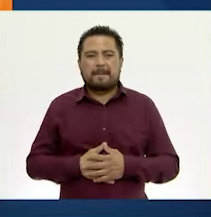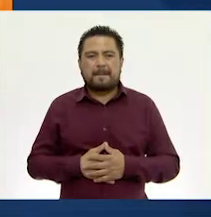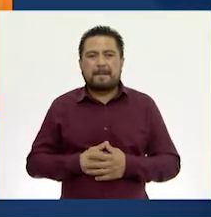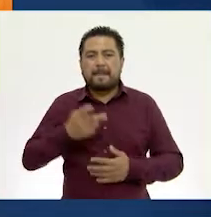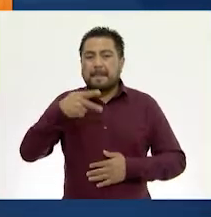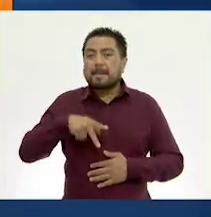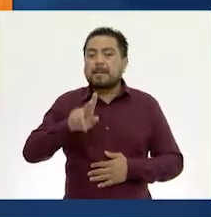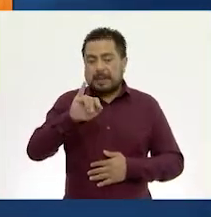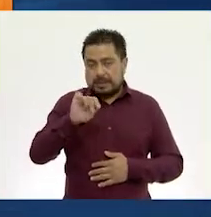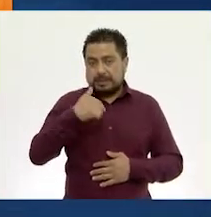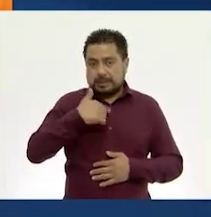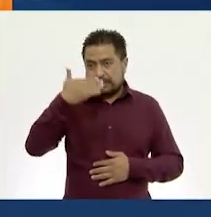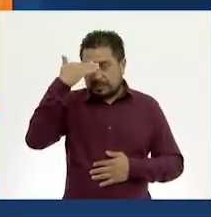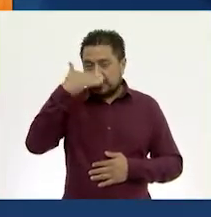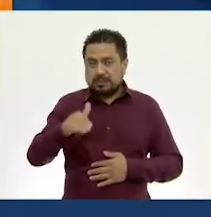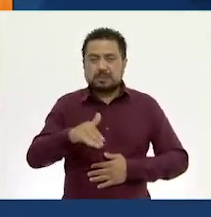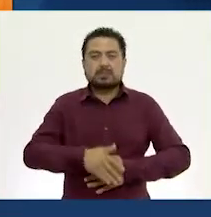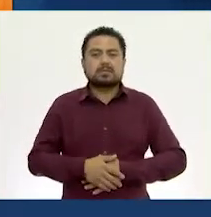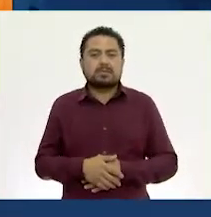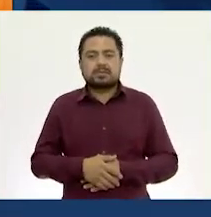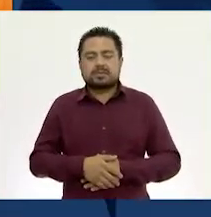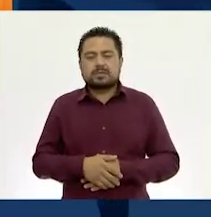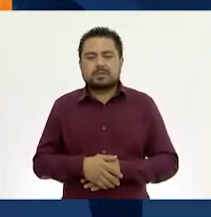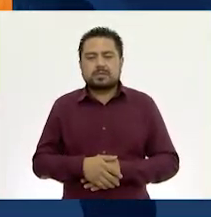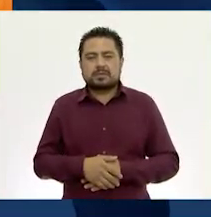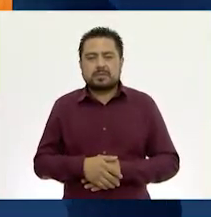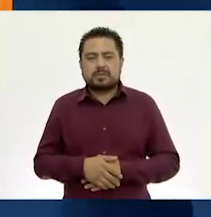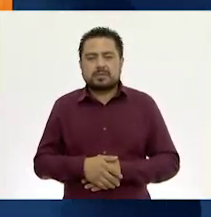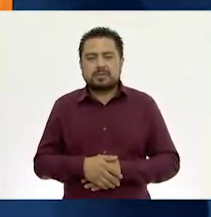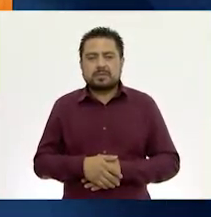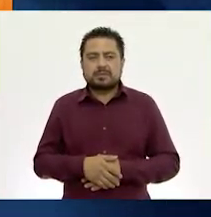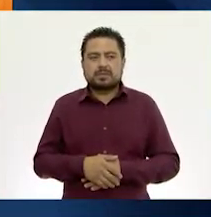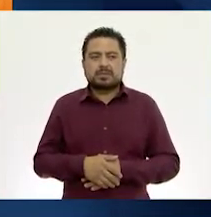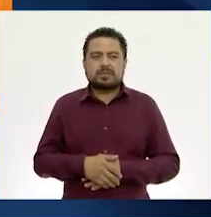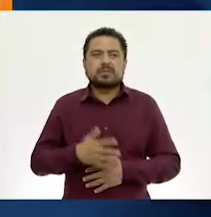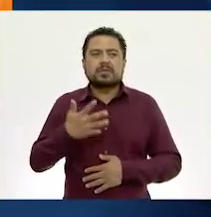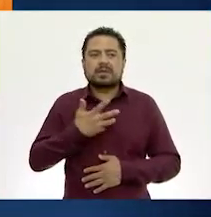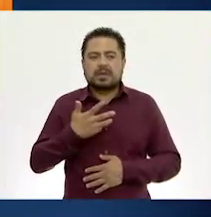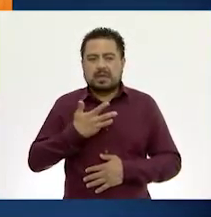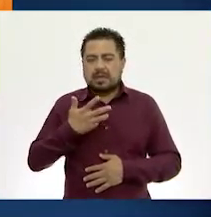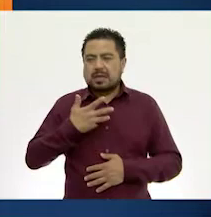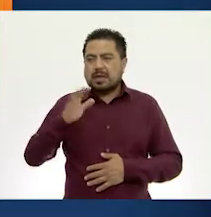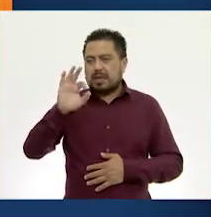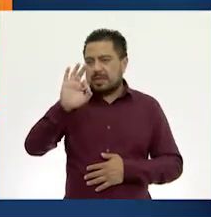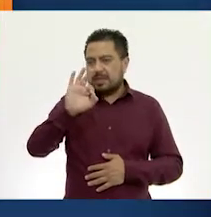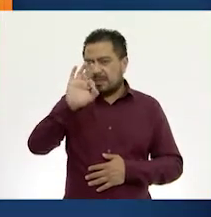Pero sí sabemos que tenía un descuento.